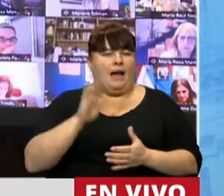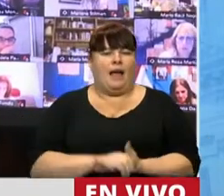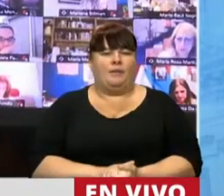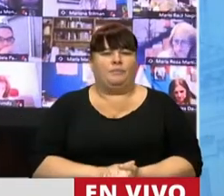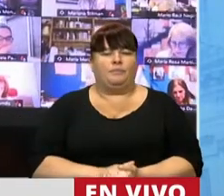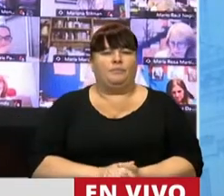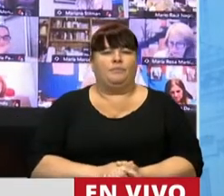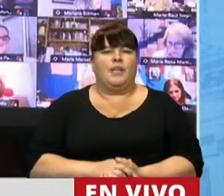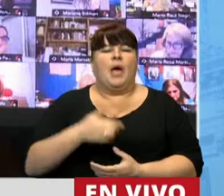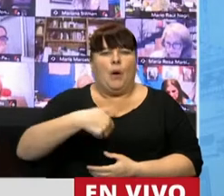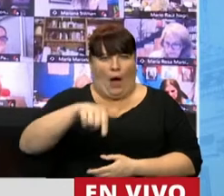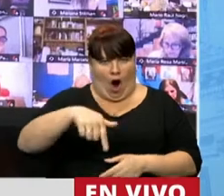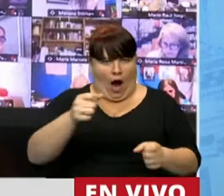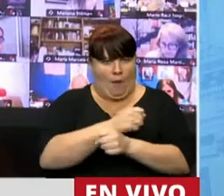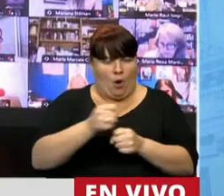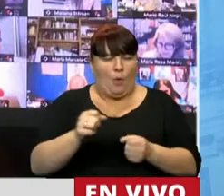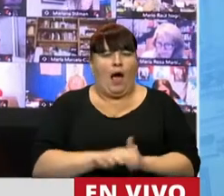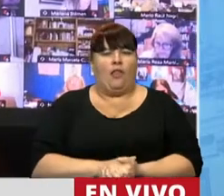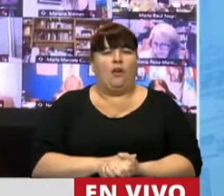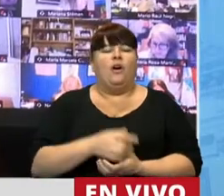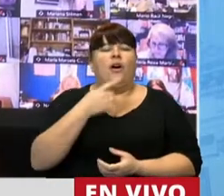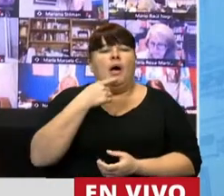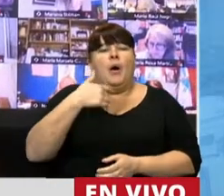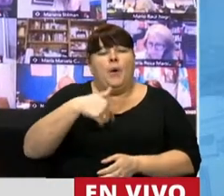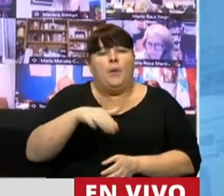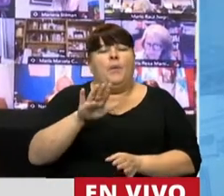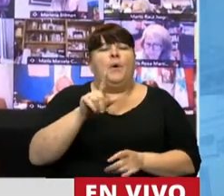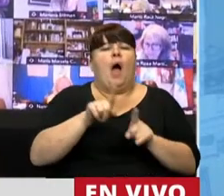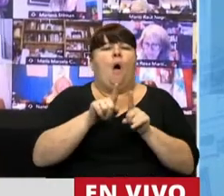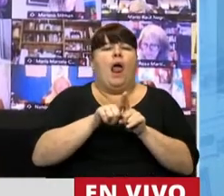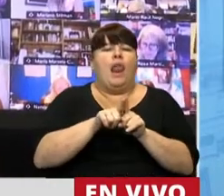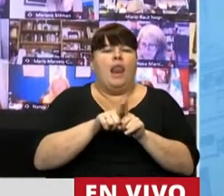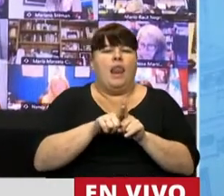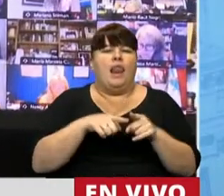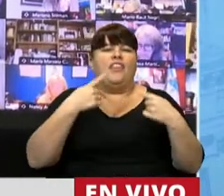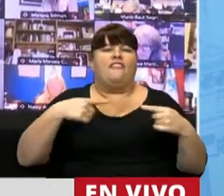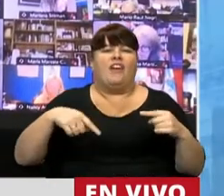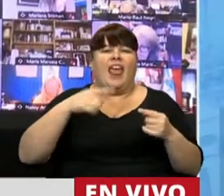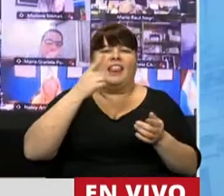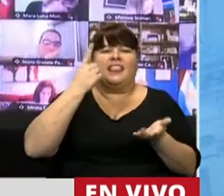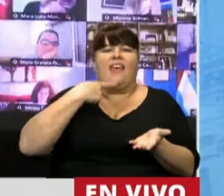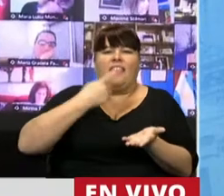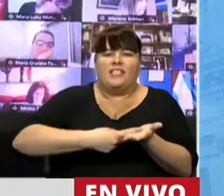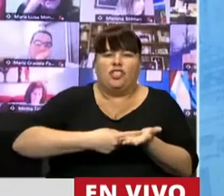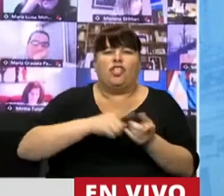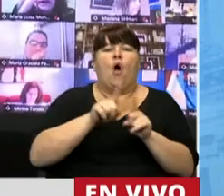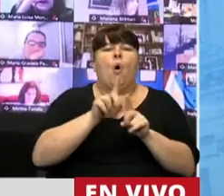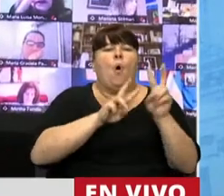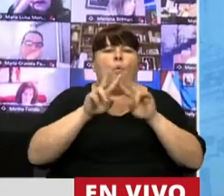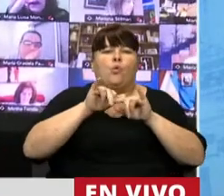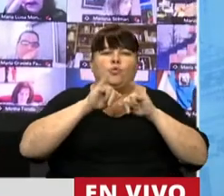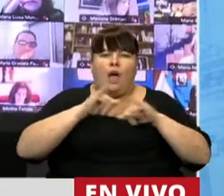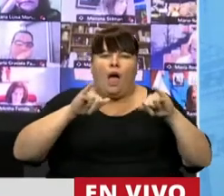que vamos a aprobar hoy y que prevé una serie de medidas tales como generar